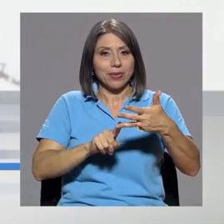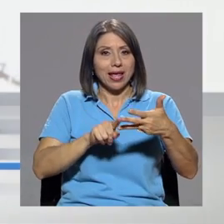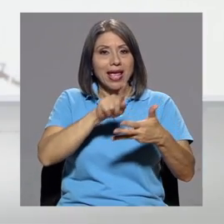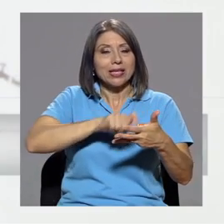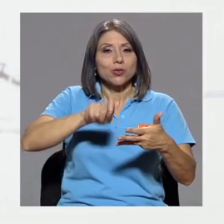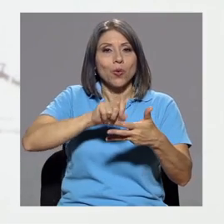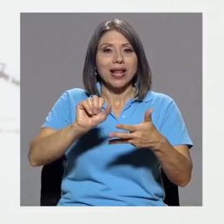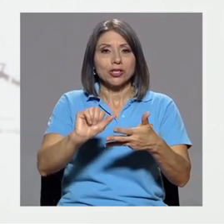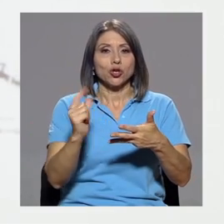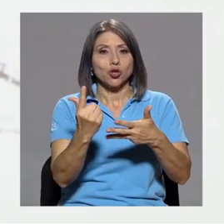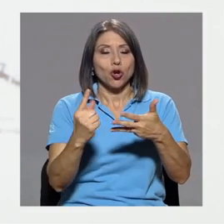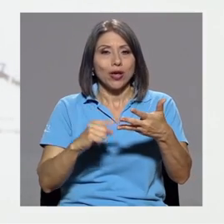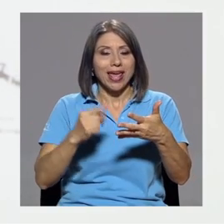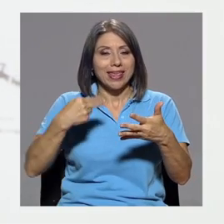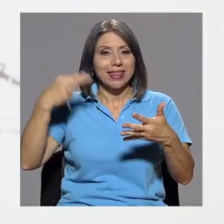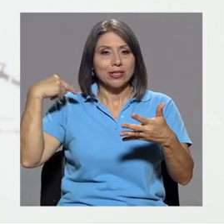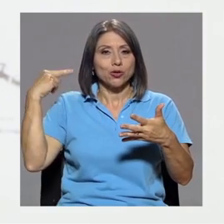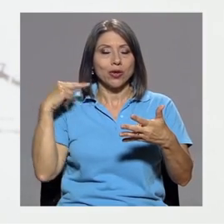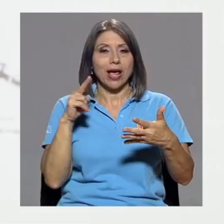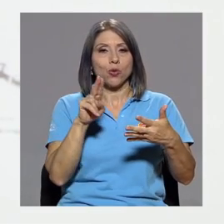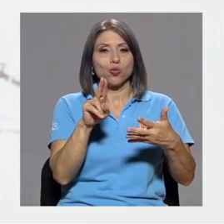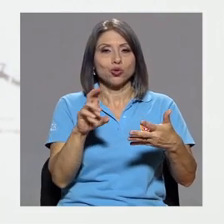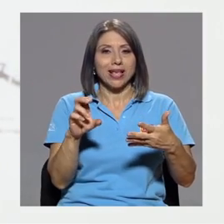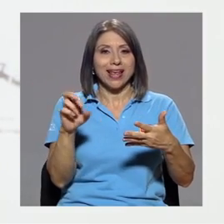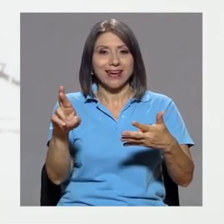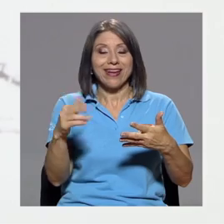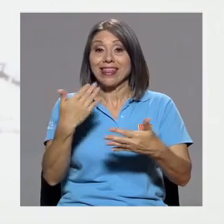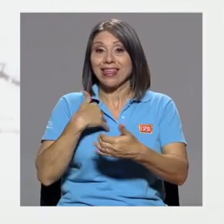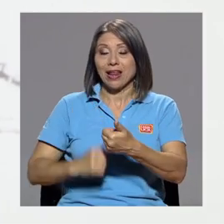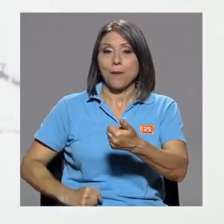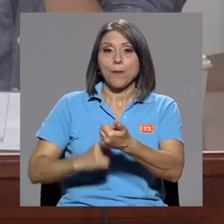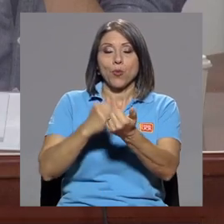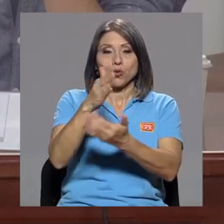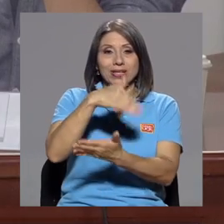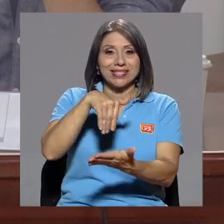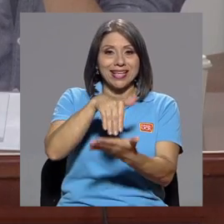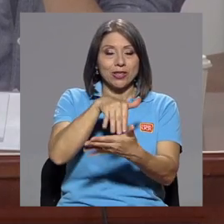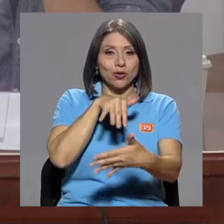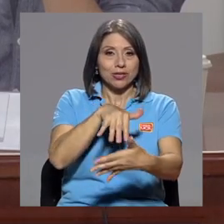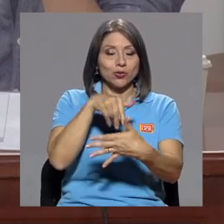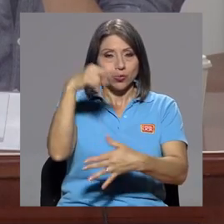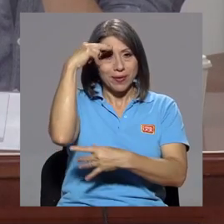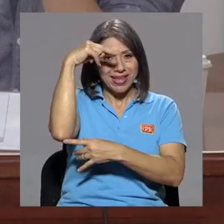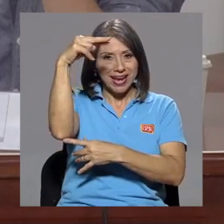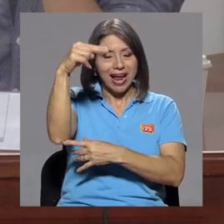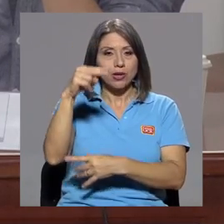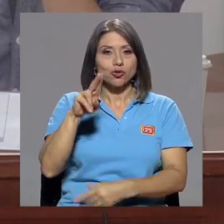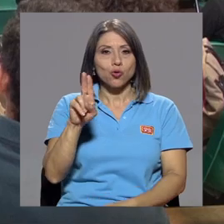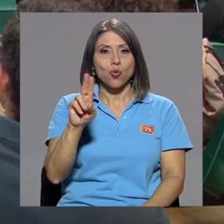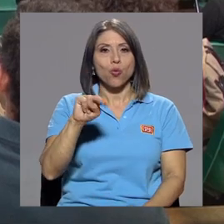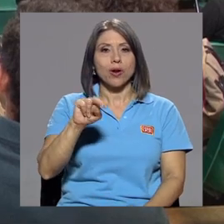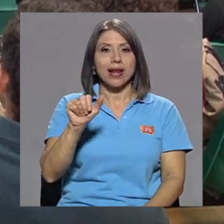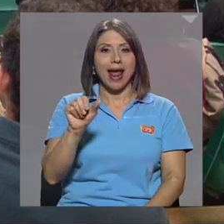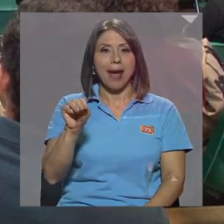Sociología e Historia de la UCR, y cuenta con el aporte del Centro de Estudios Mexicanos de la UNAM.